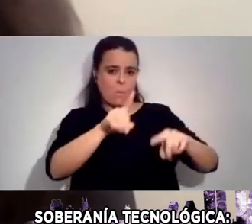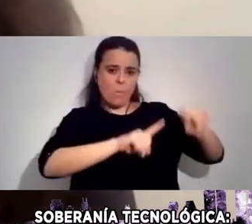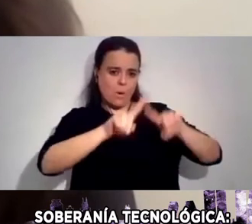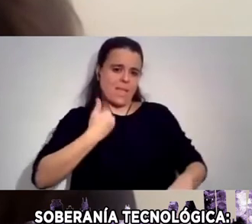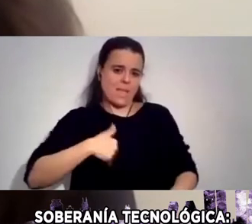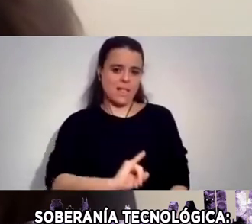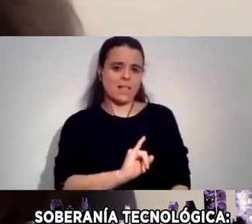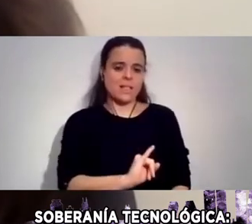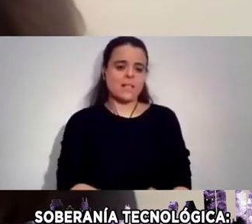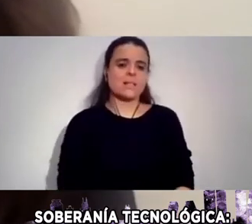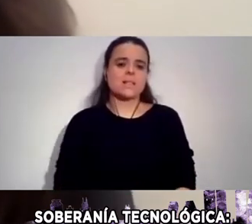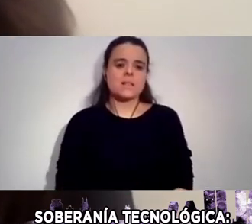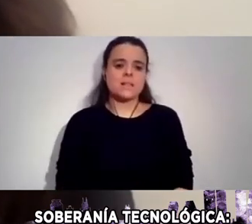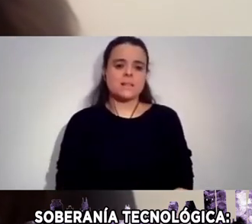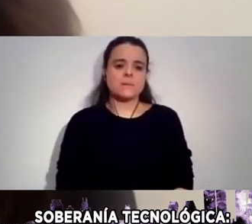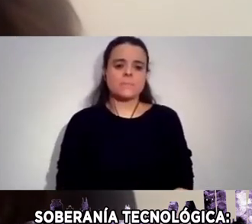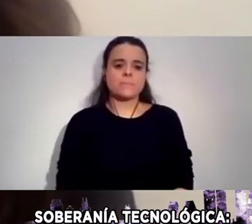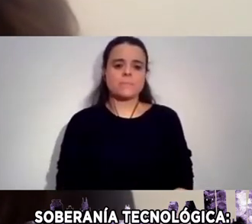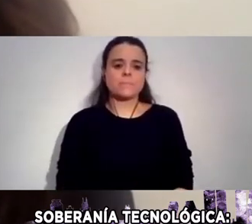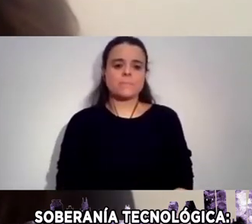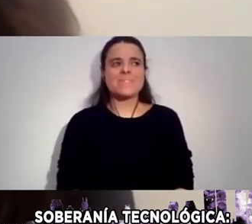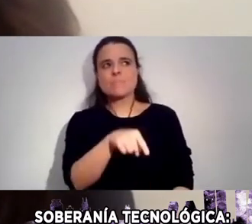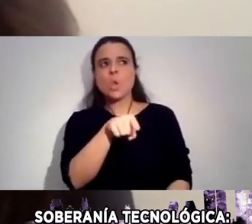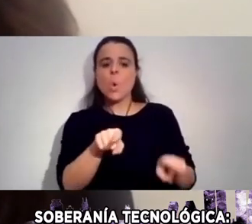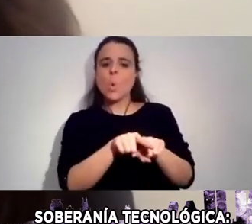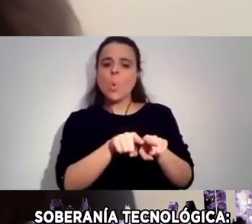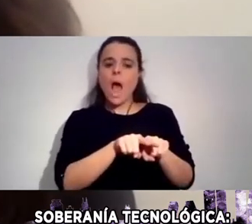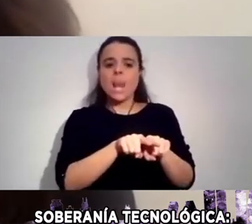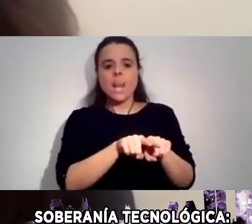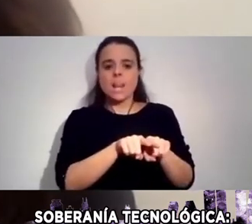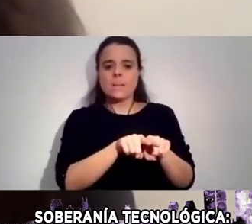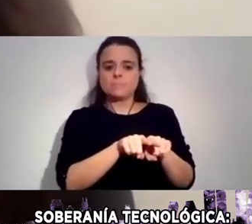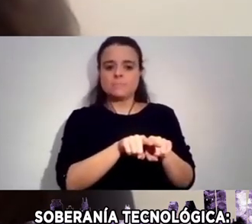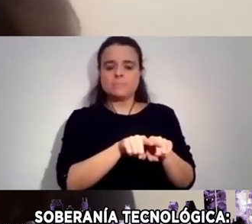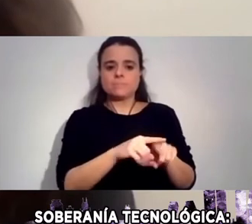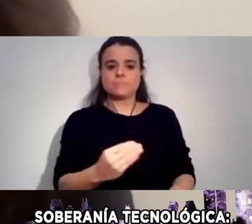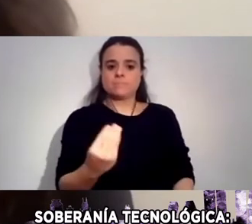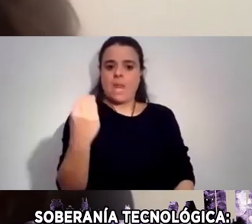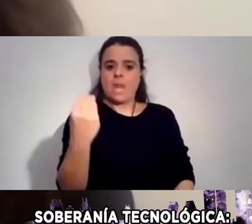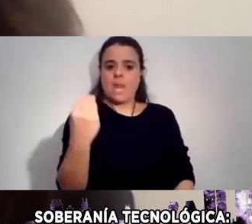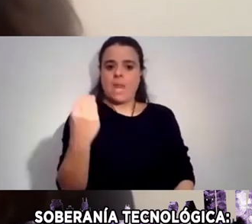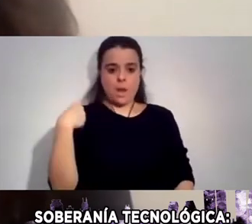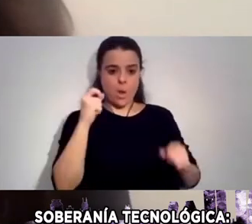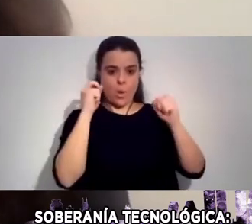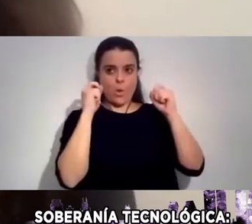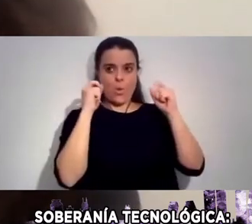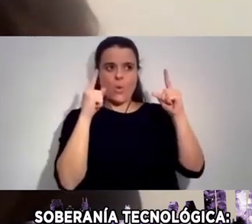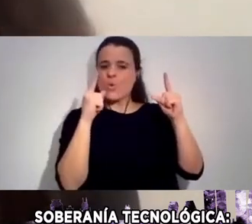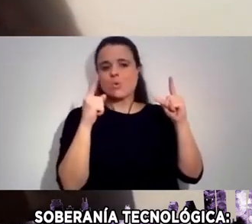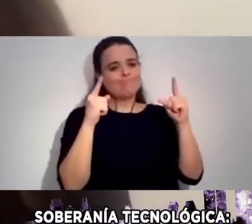La llamada De atención Y La llamada Al despertar No fue lo suficientemente Fuerte